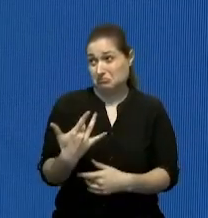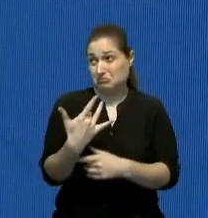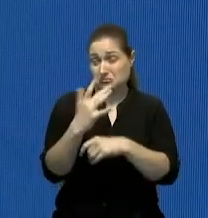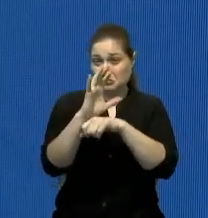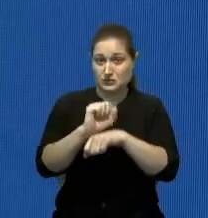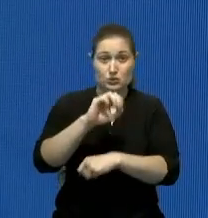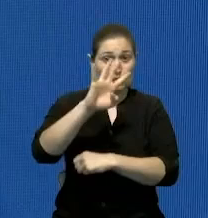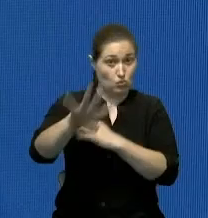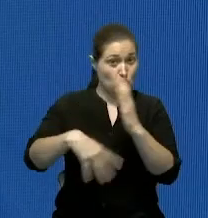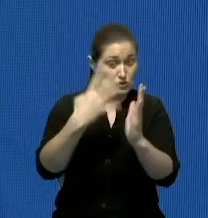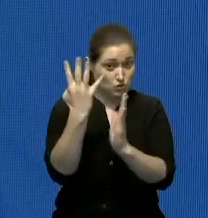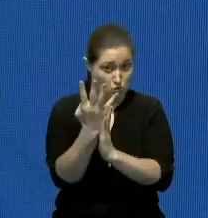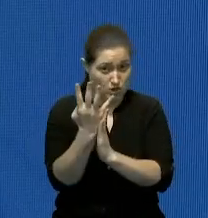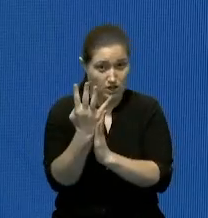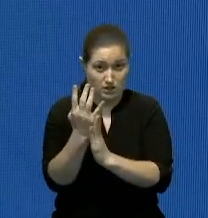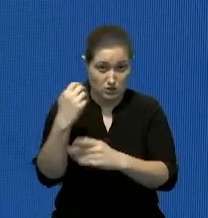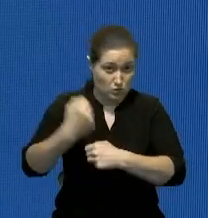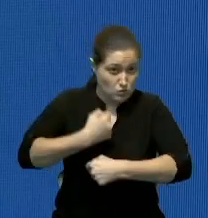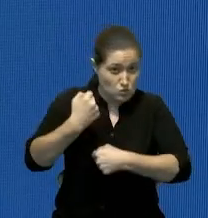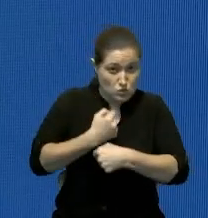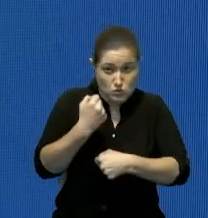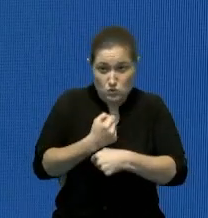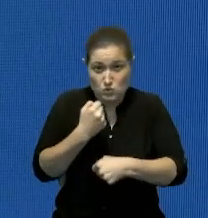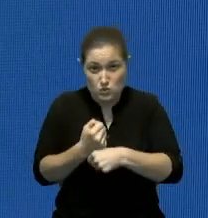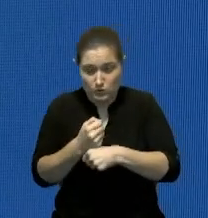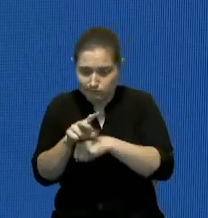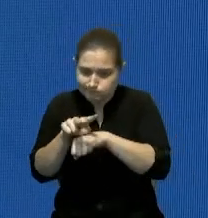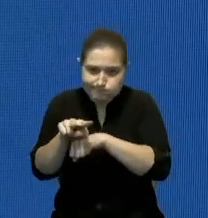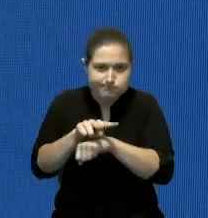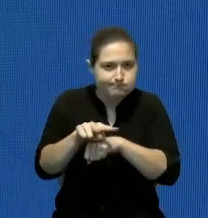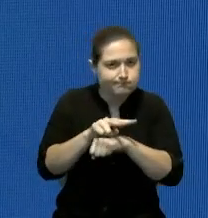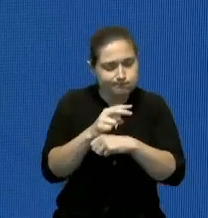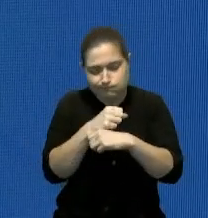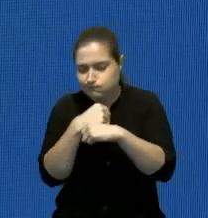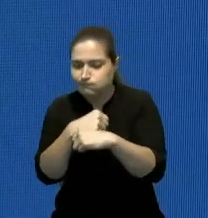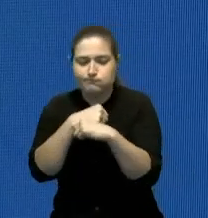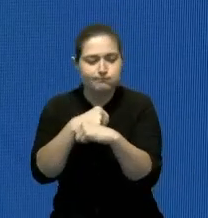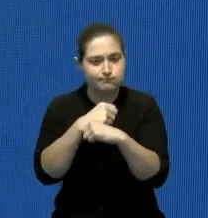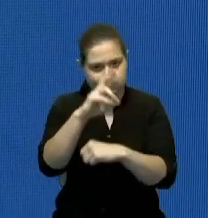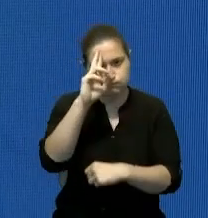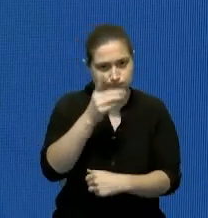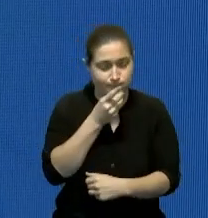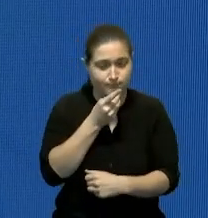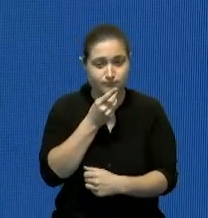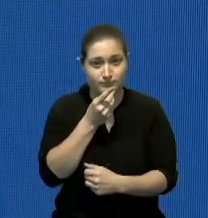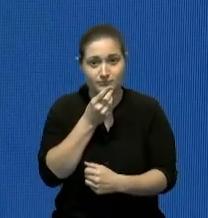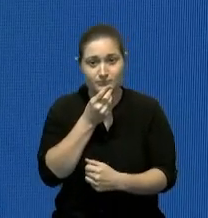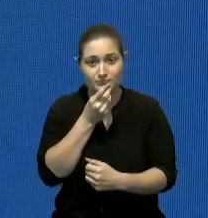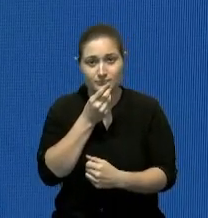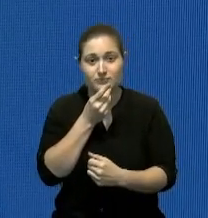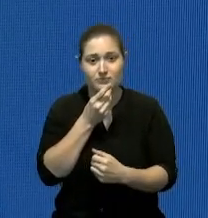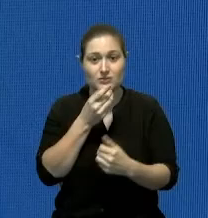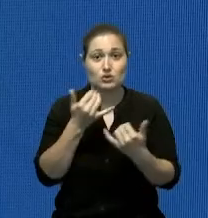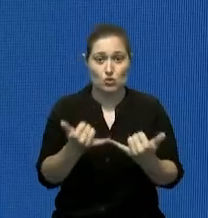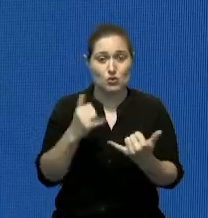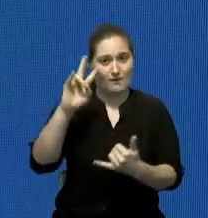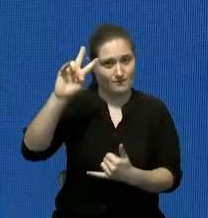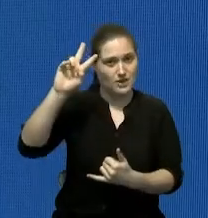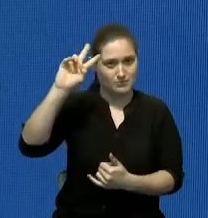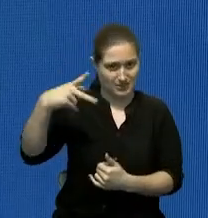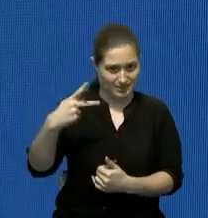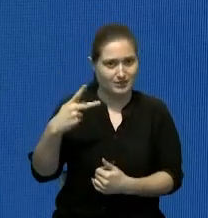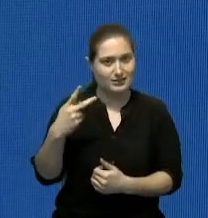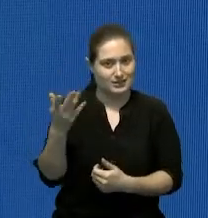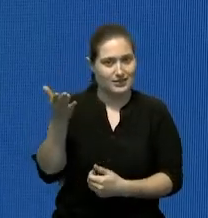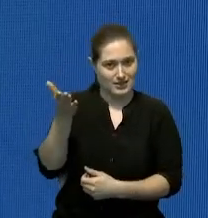las fuerzas de tarea monitoreando la seguridad en toda la República Dominicana eso lo hicieron con la presencia hoy de la vicepresidenta sobre esos